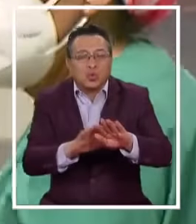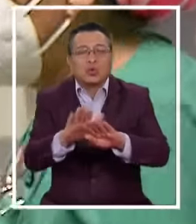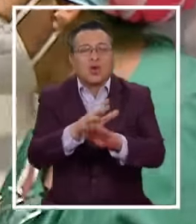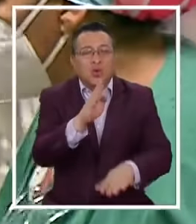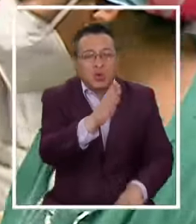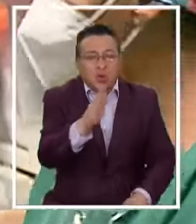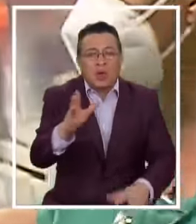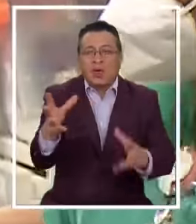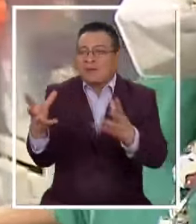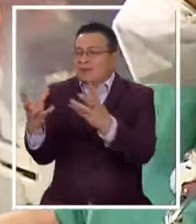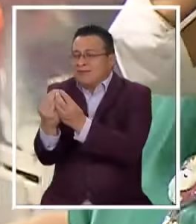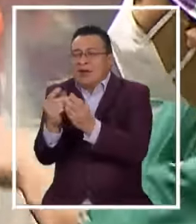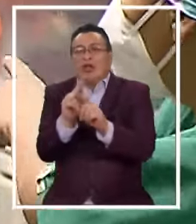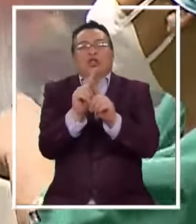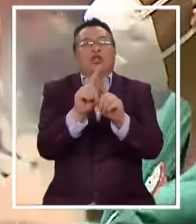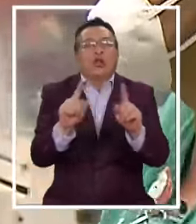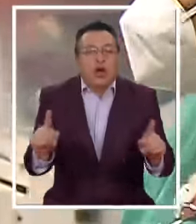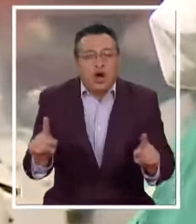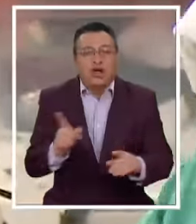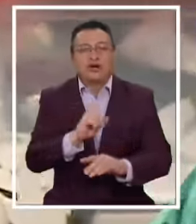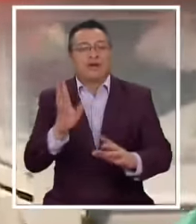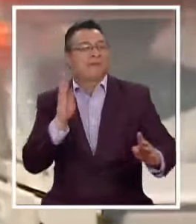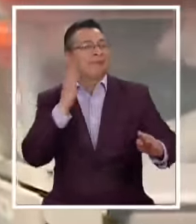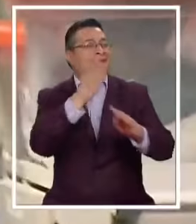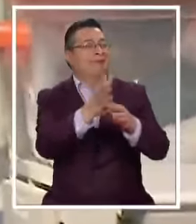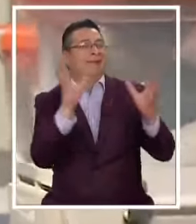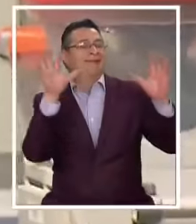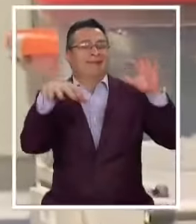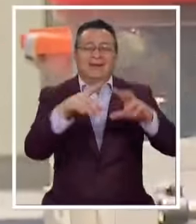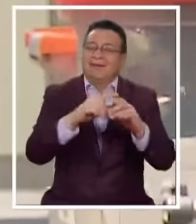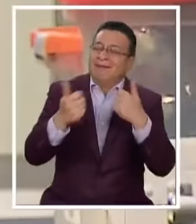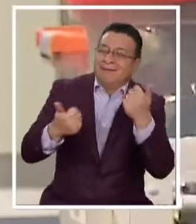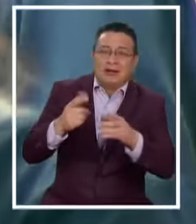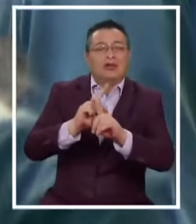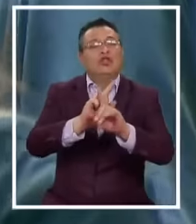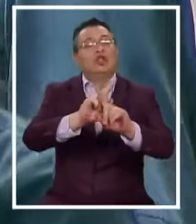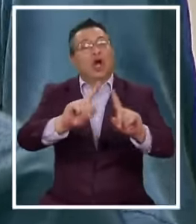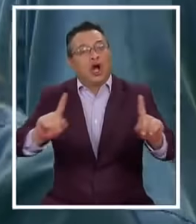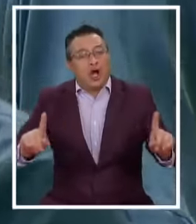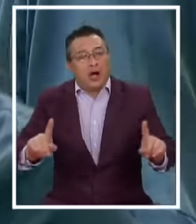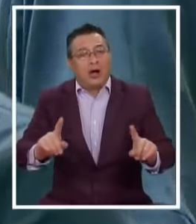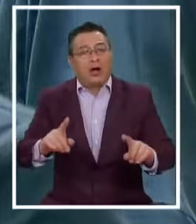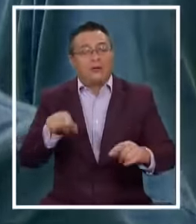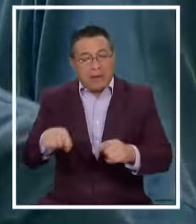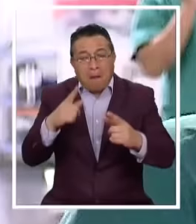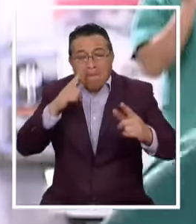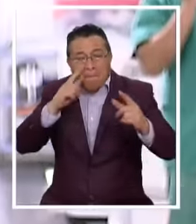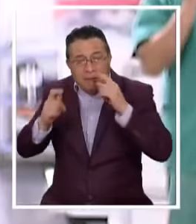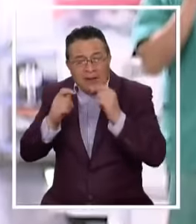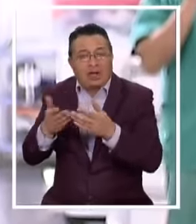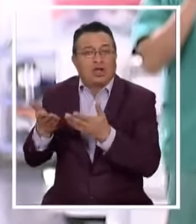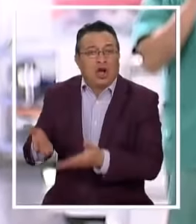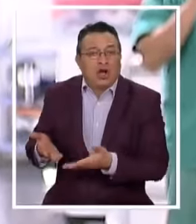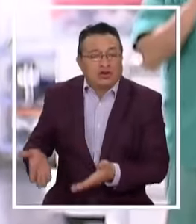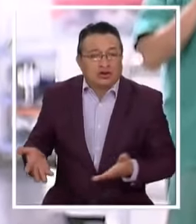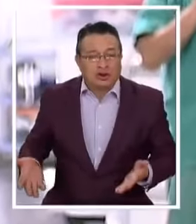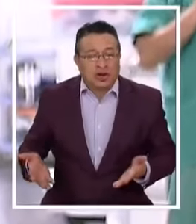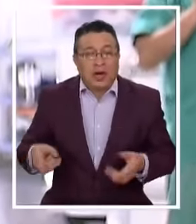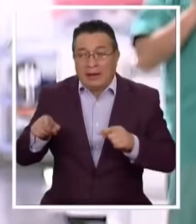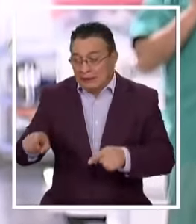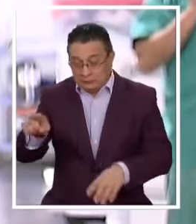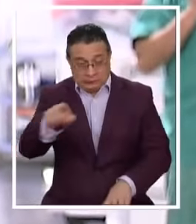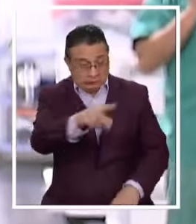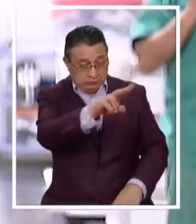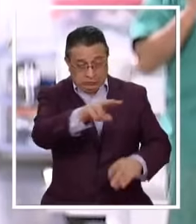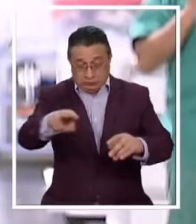Que no se aglomeren No vayan Ni se reúna la gente Porque el riesgo es este Lo que estamos viendo aquí Son